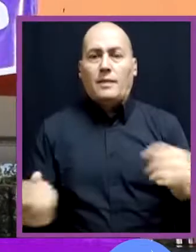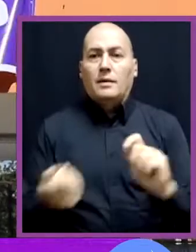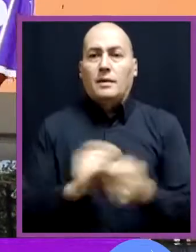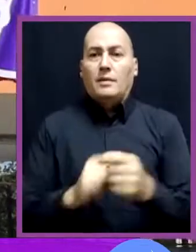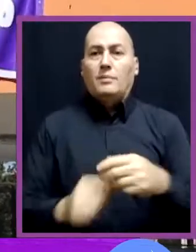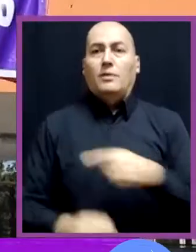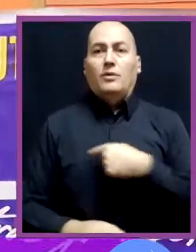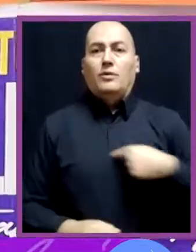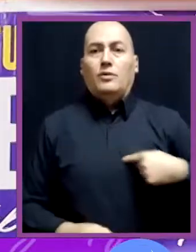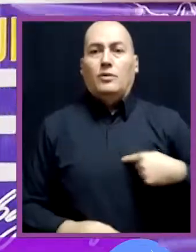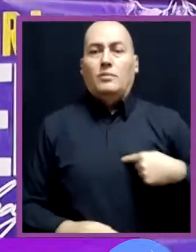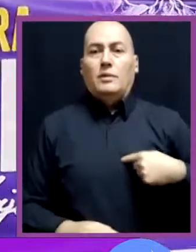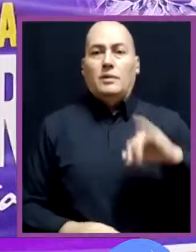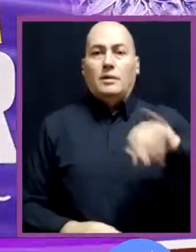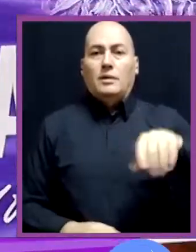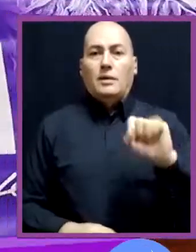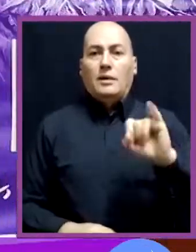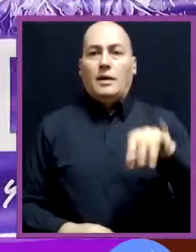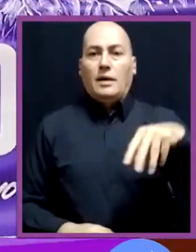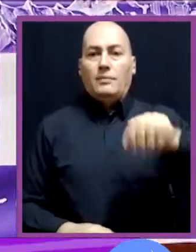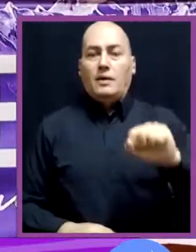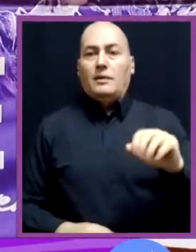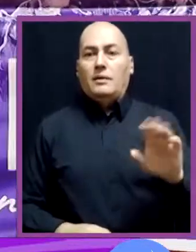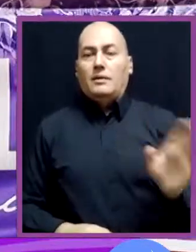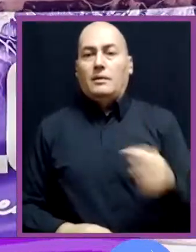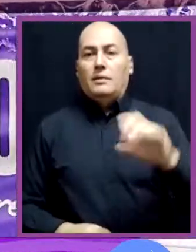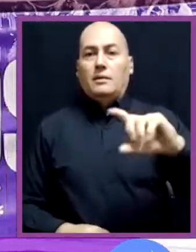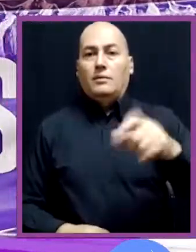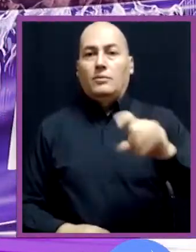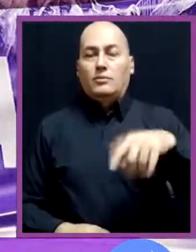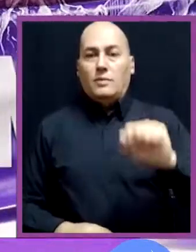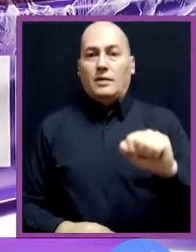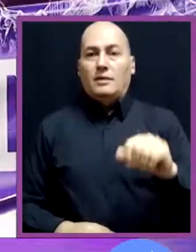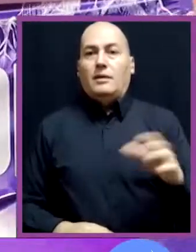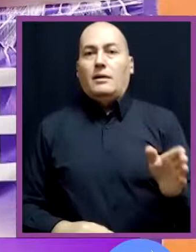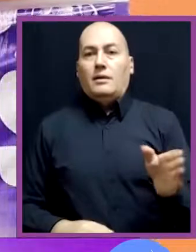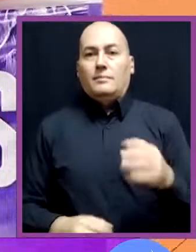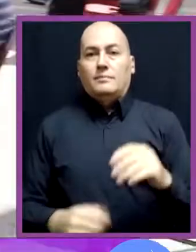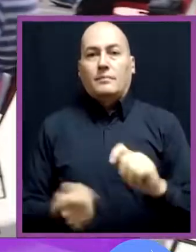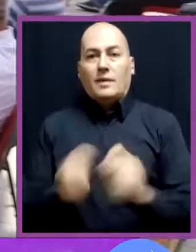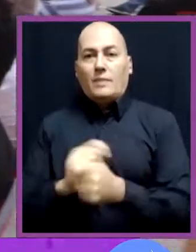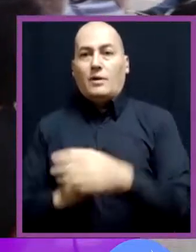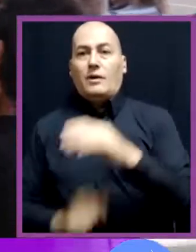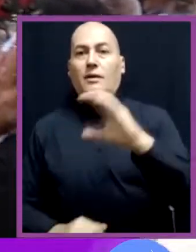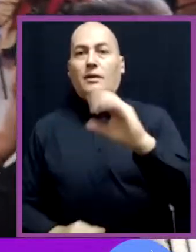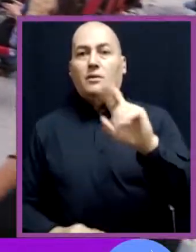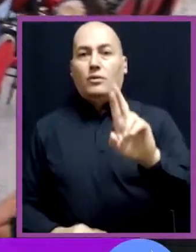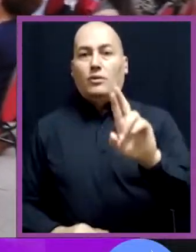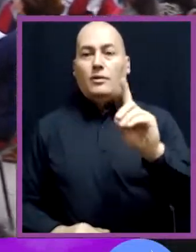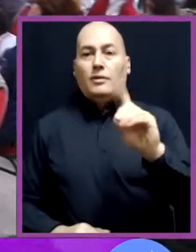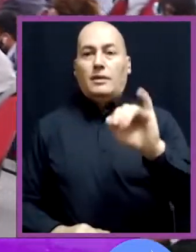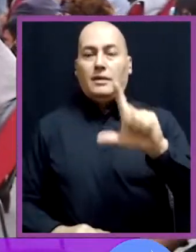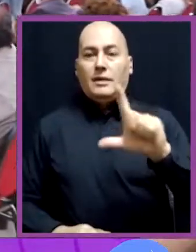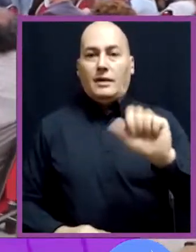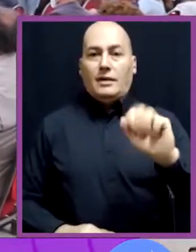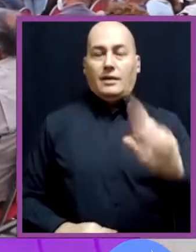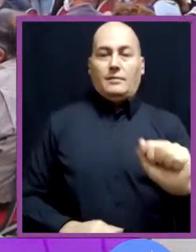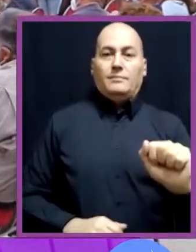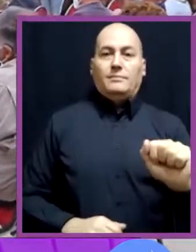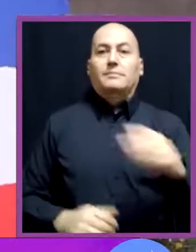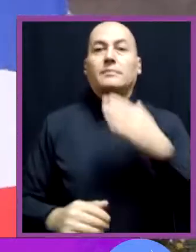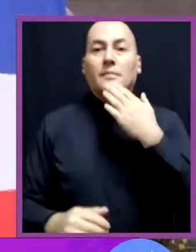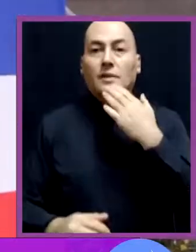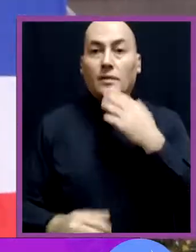Escuela Jaime Guzmán a Cordillera de los Andes, solicitada por su comunidad educativa y la creación de la Oficina de los Derechos